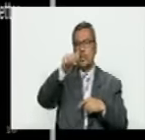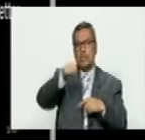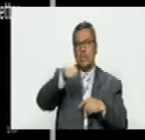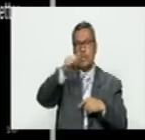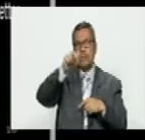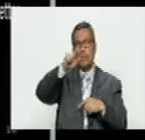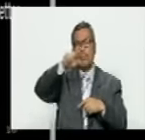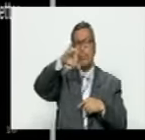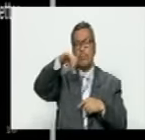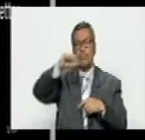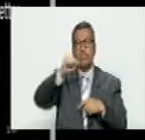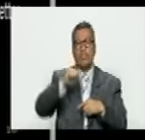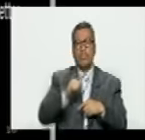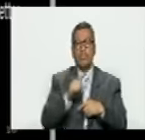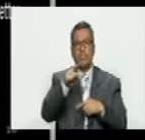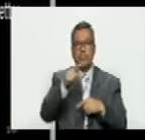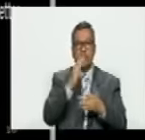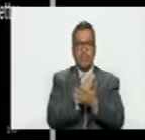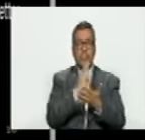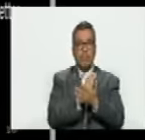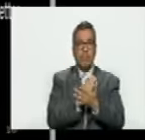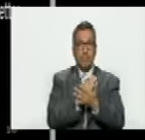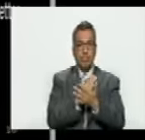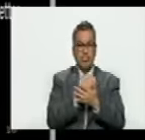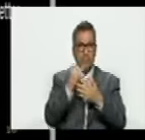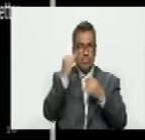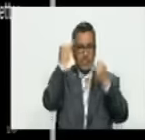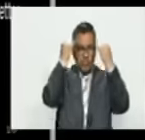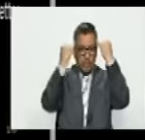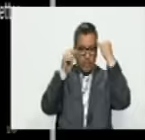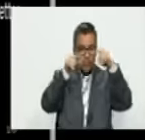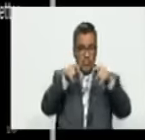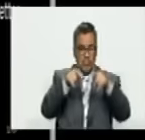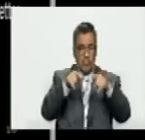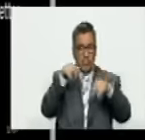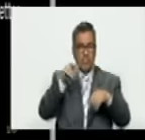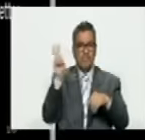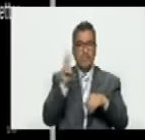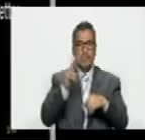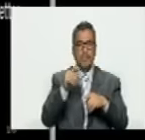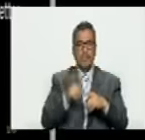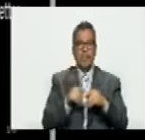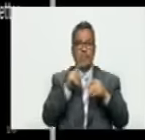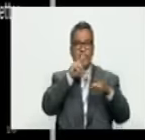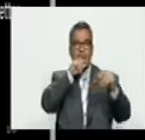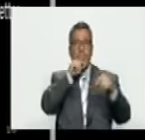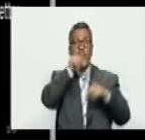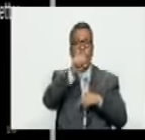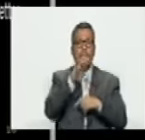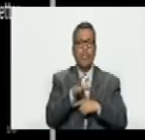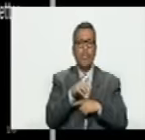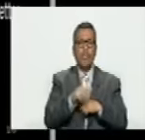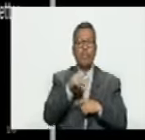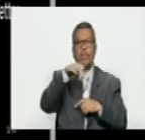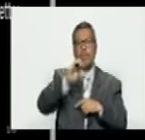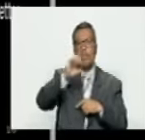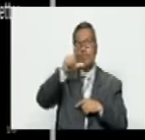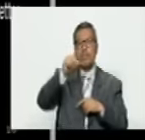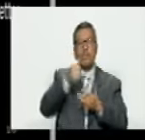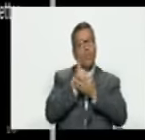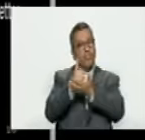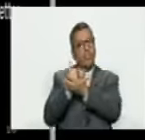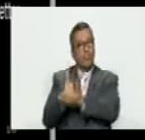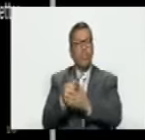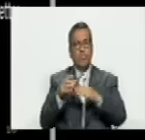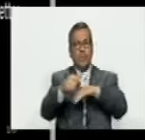conocen que es una de las que siempre está conspirando contra Venezuela y ella pone un tuit señor Elon Musk ayúdenos